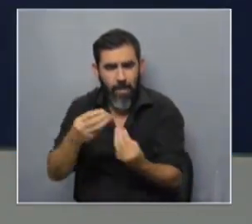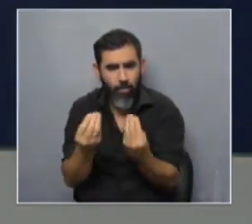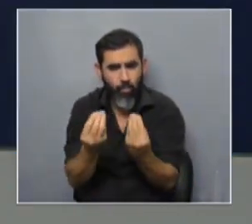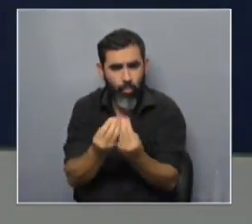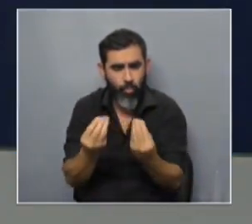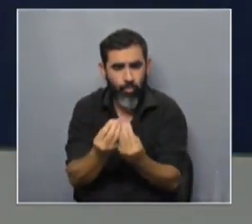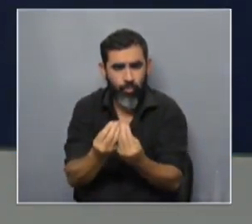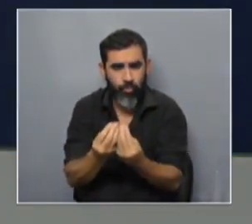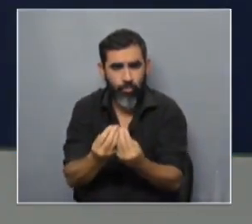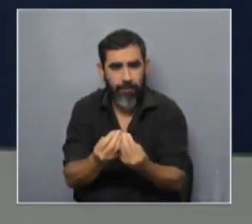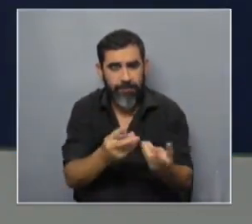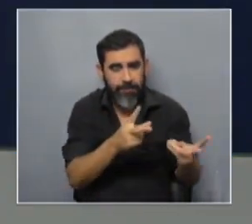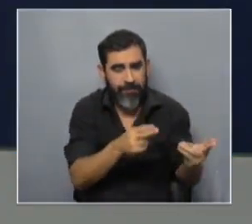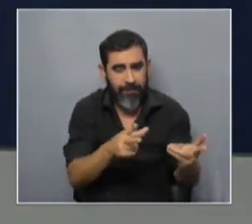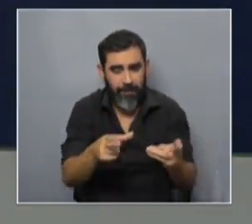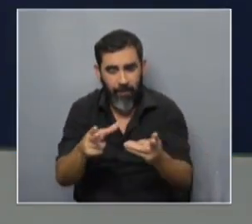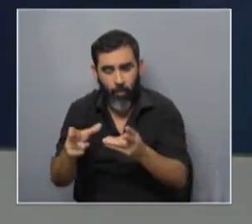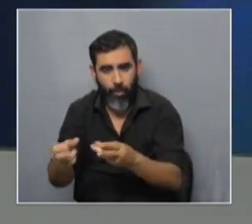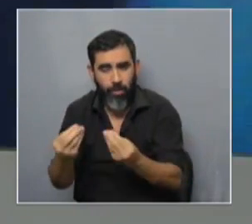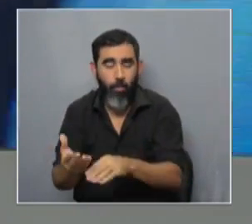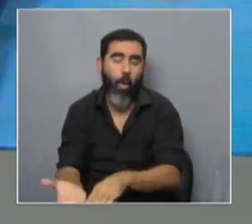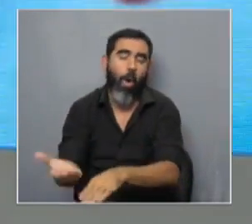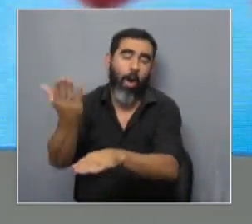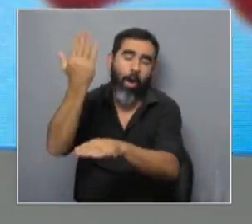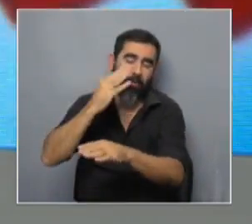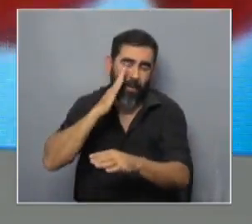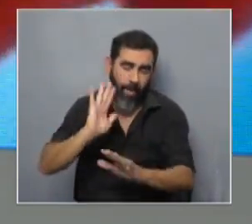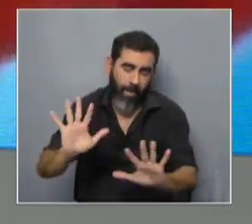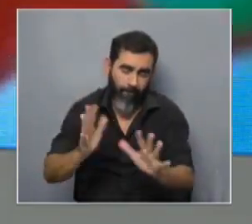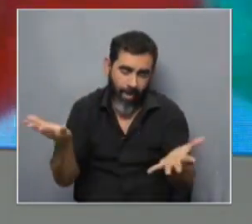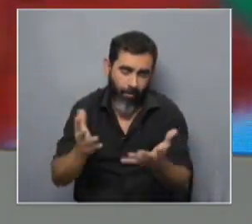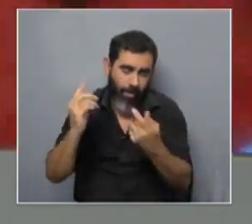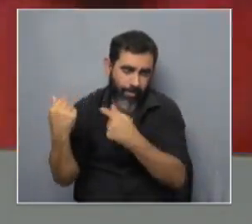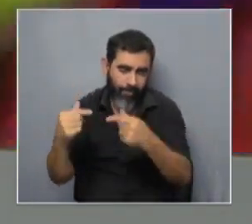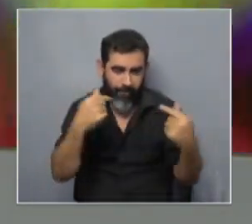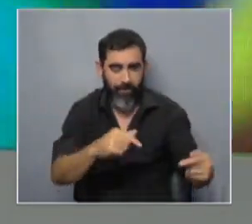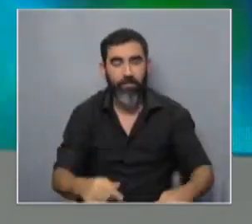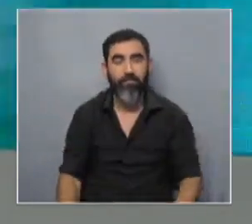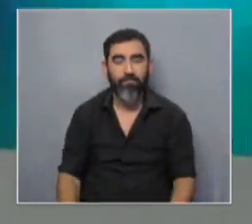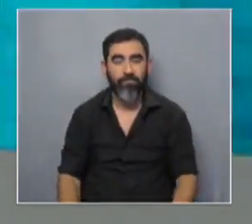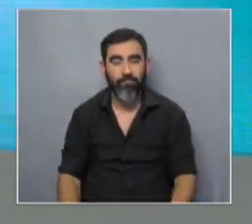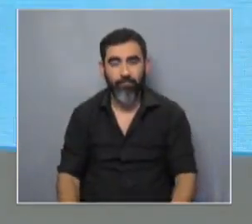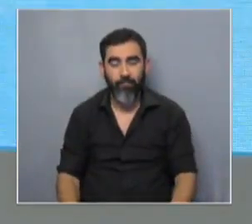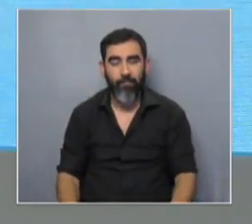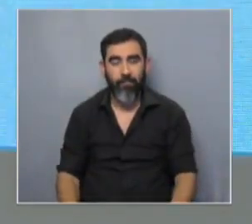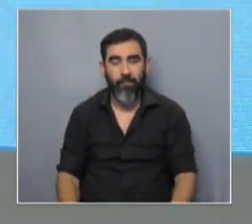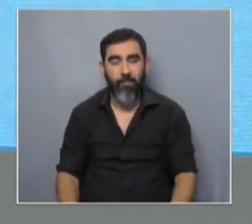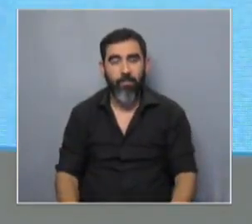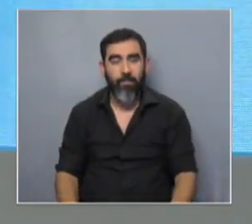secuenciando, como se secuenciaba en aquella época, no tiene nada que ver con cómo se secuencia ahora mismo con mucha dificultad,